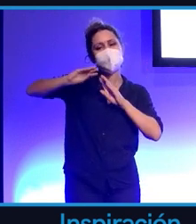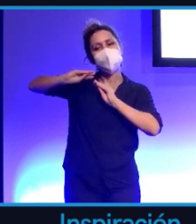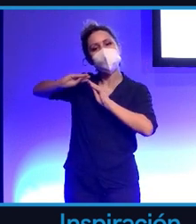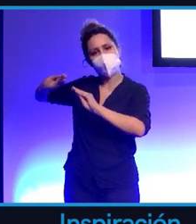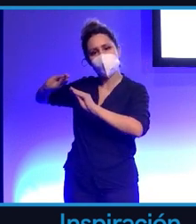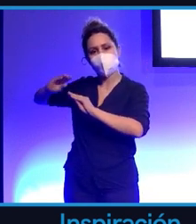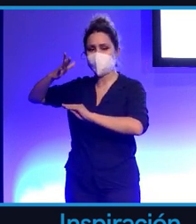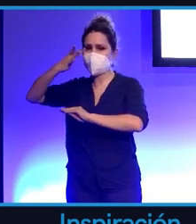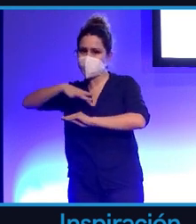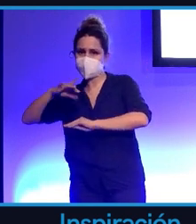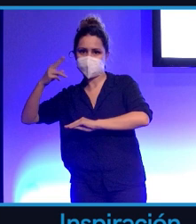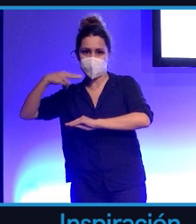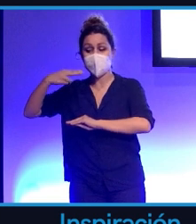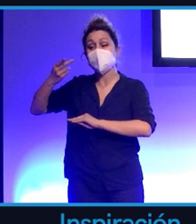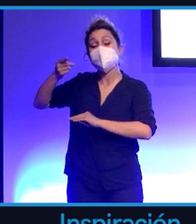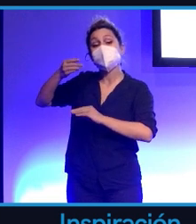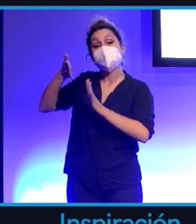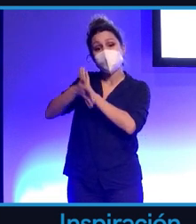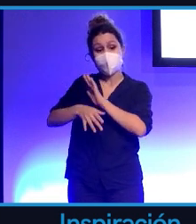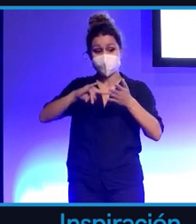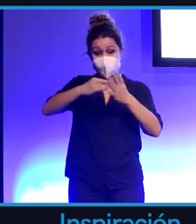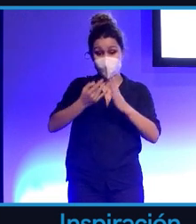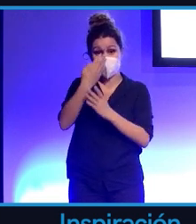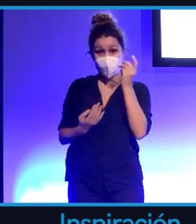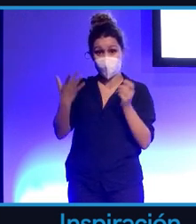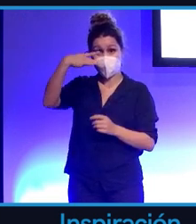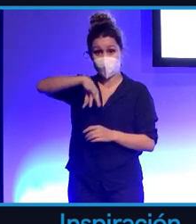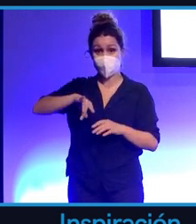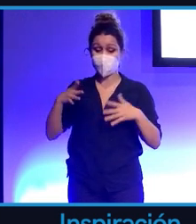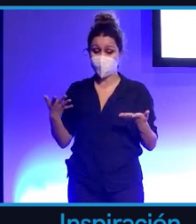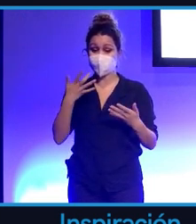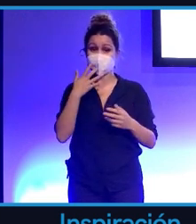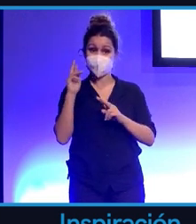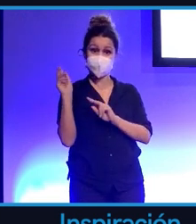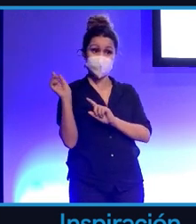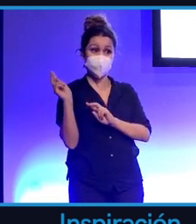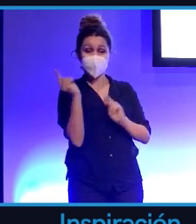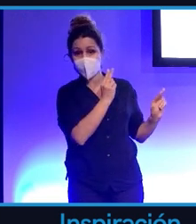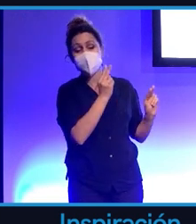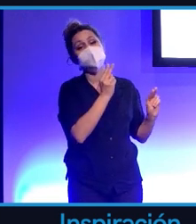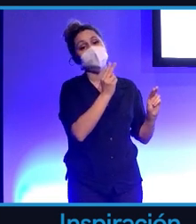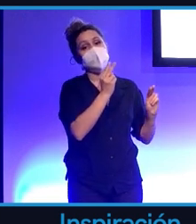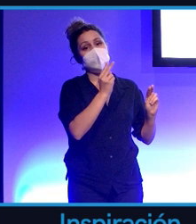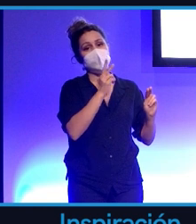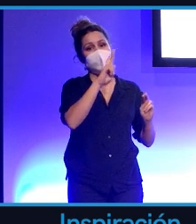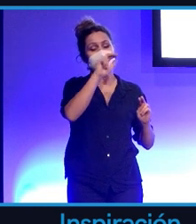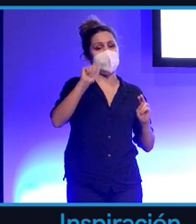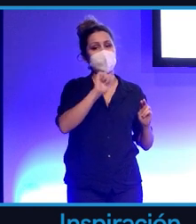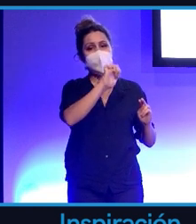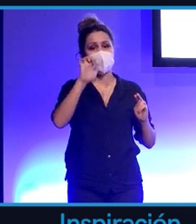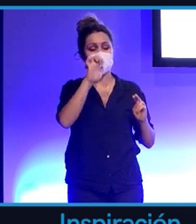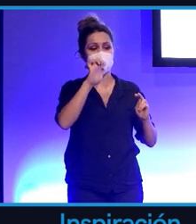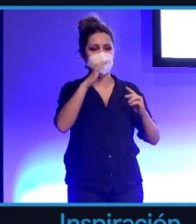o raciales. Si miramos, si atendemos la definición de la RAE de discriminación,